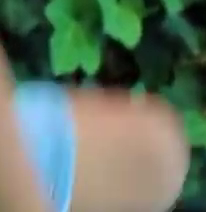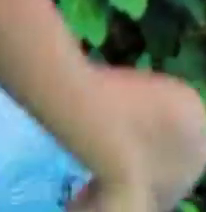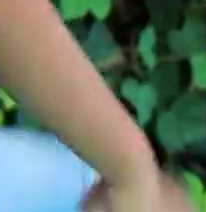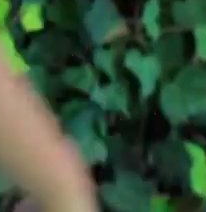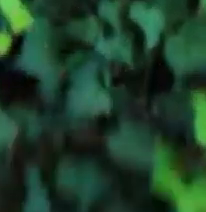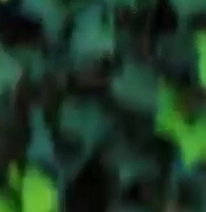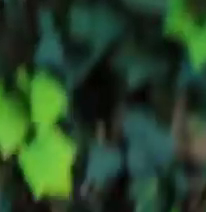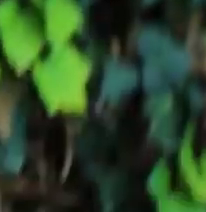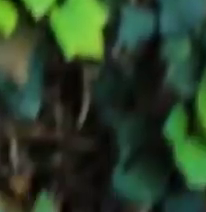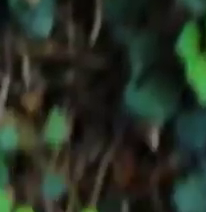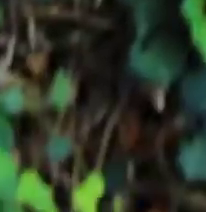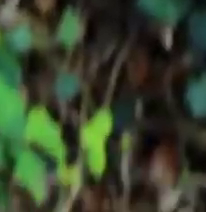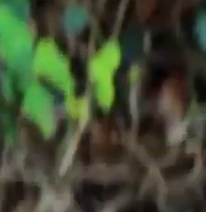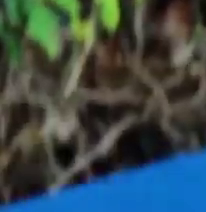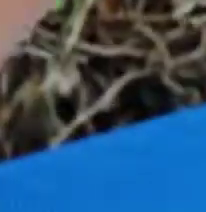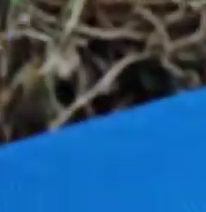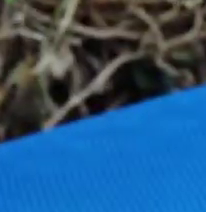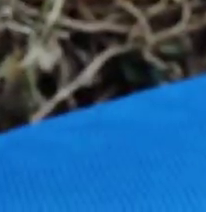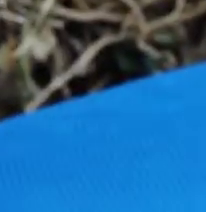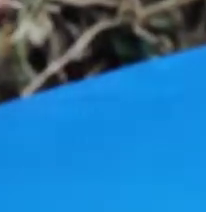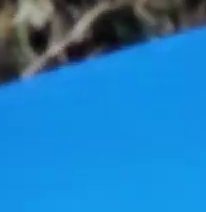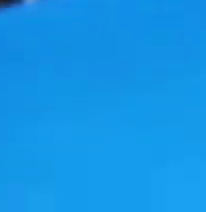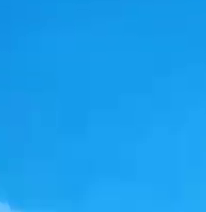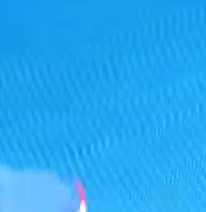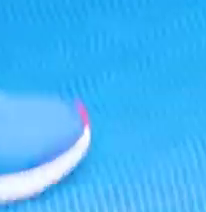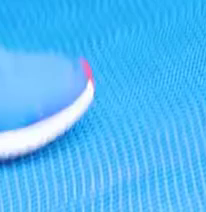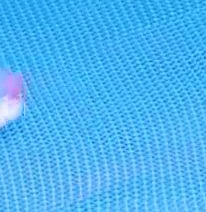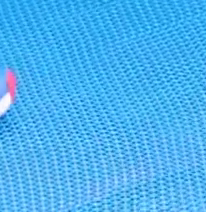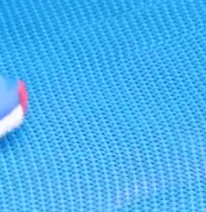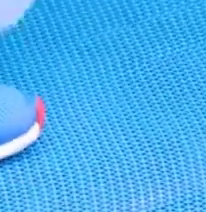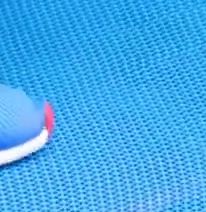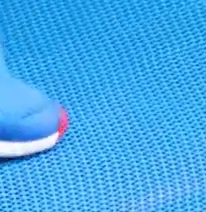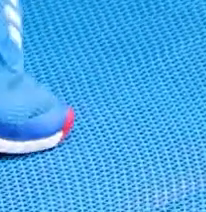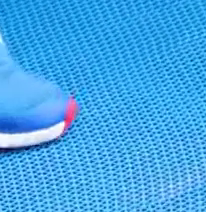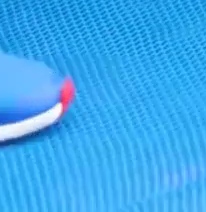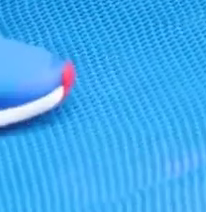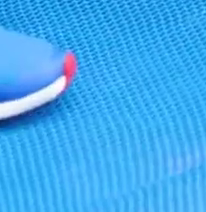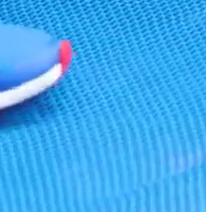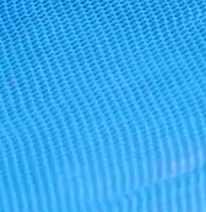mano del mismo pie. Bien, bien.